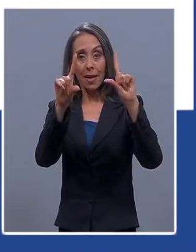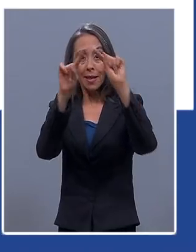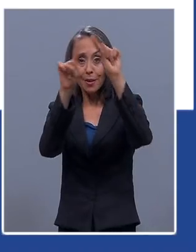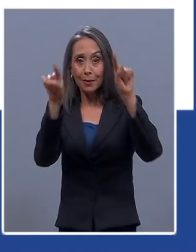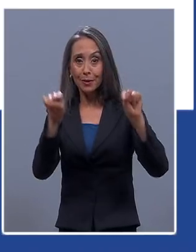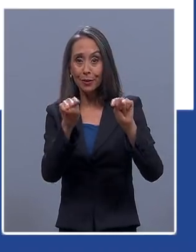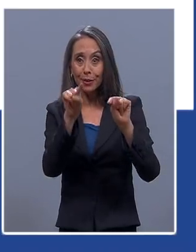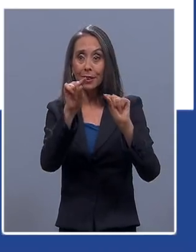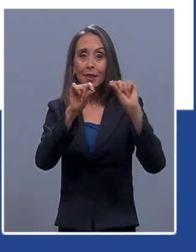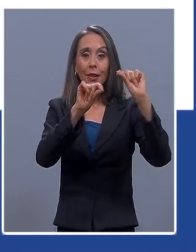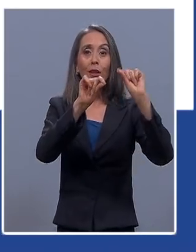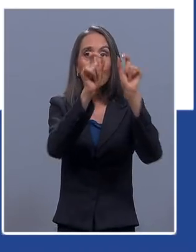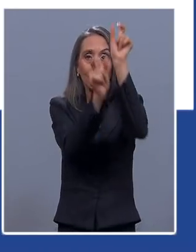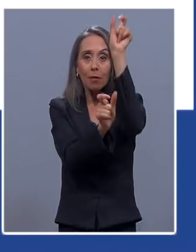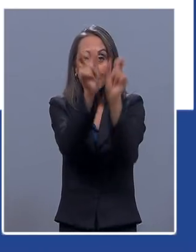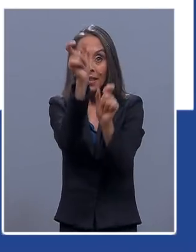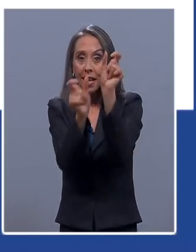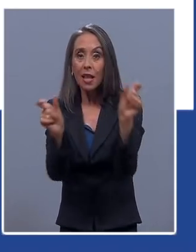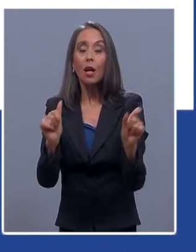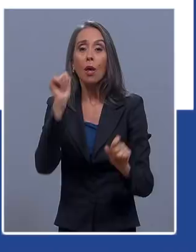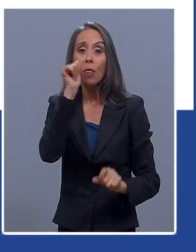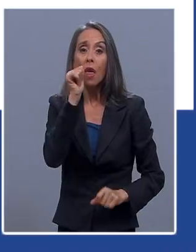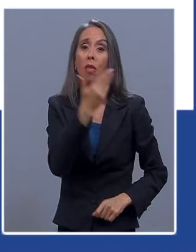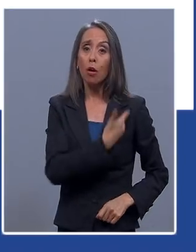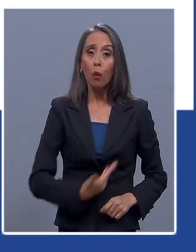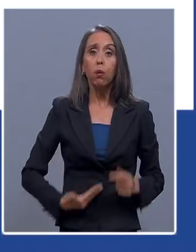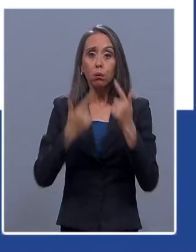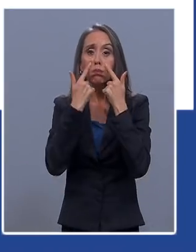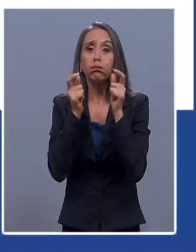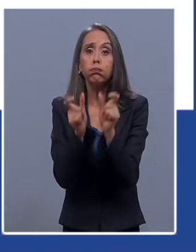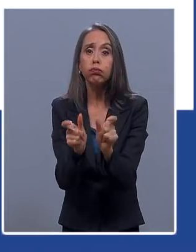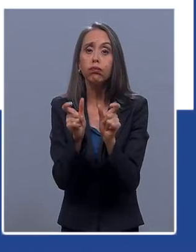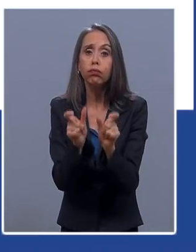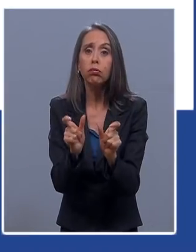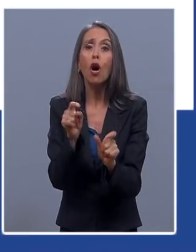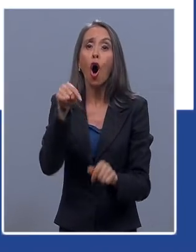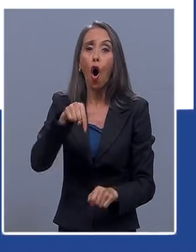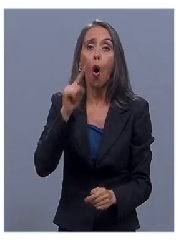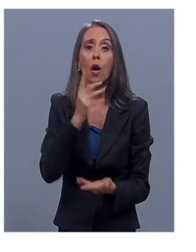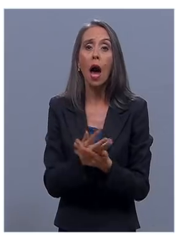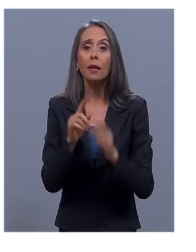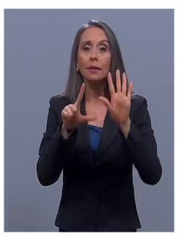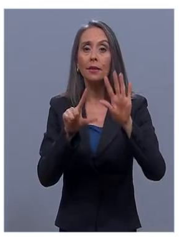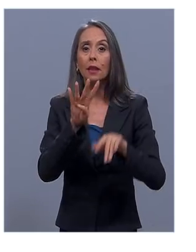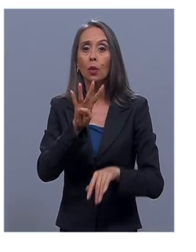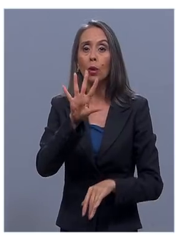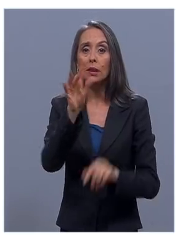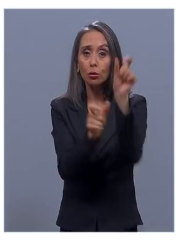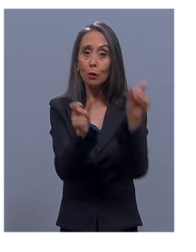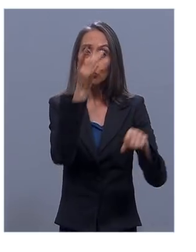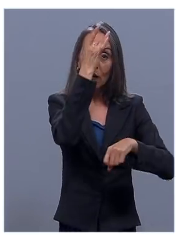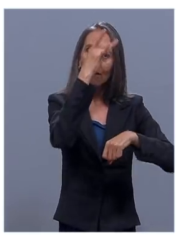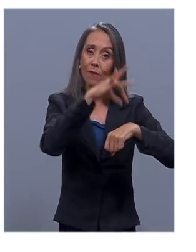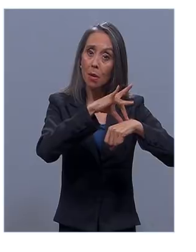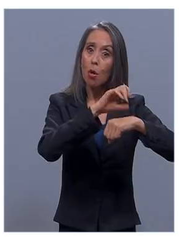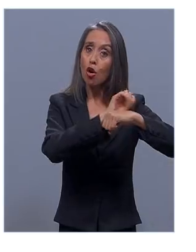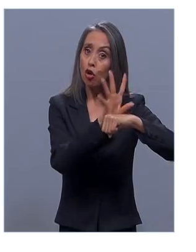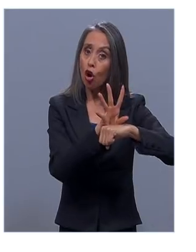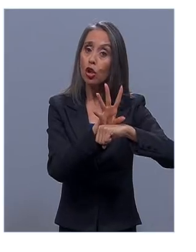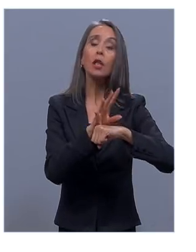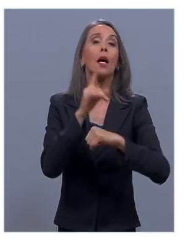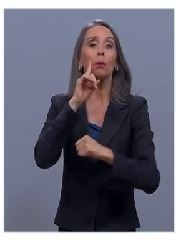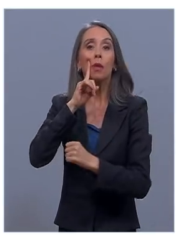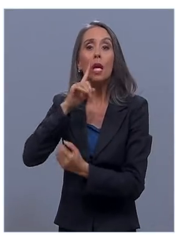que monitoreamos día a día, hoy tenemos 745 pacientes con